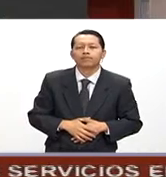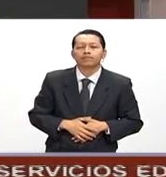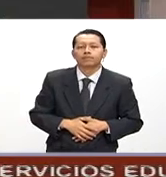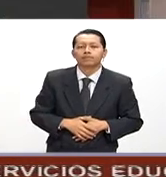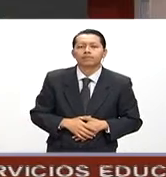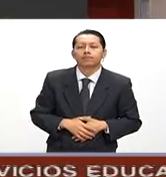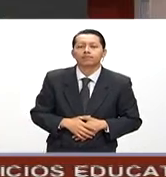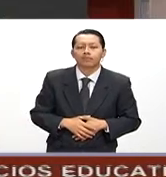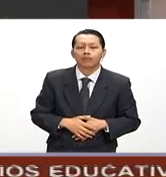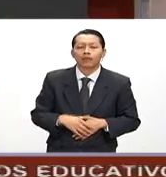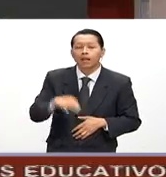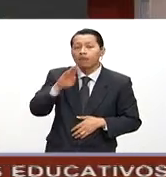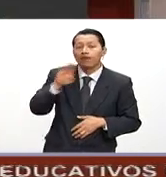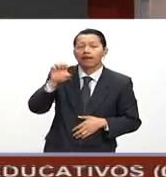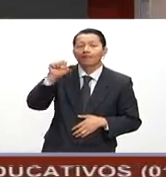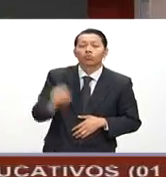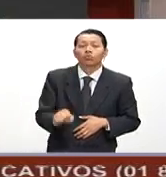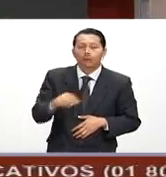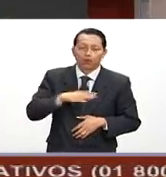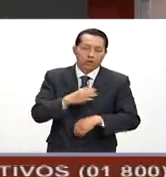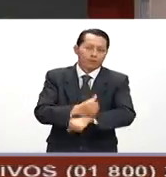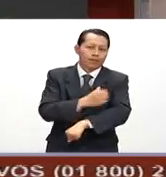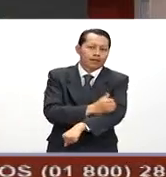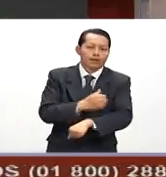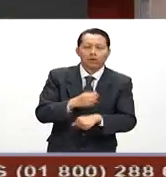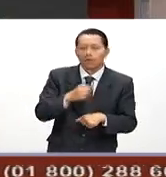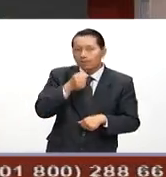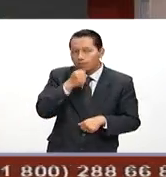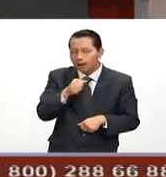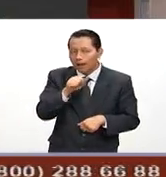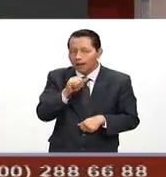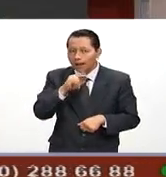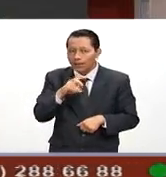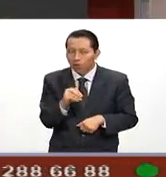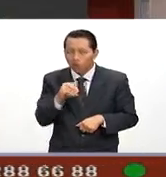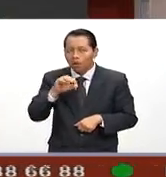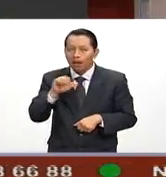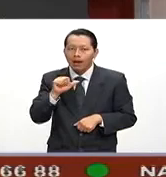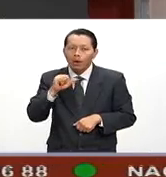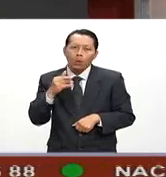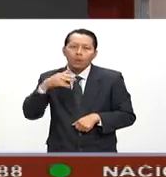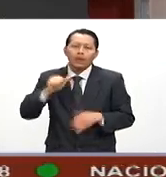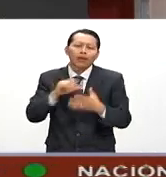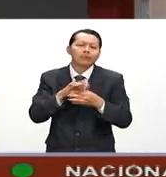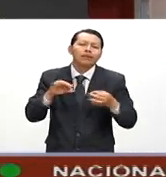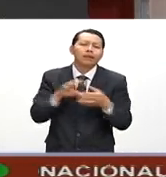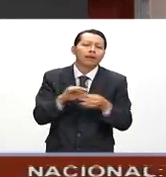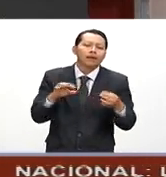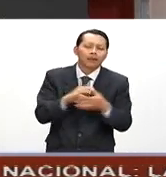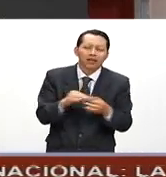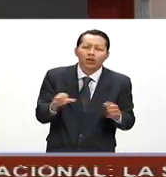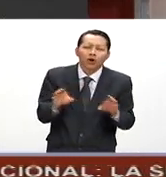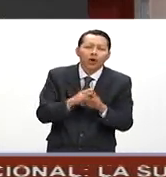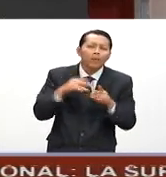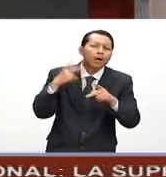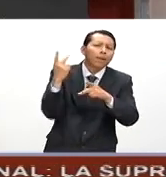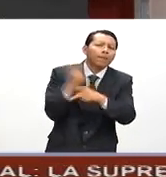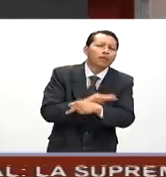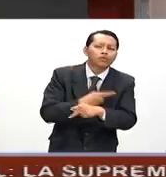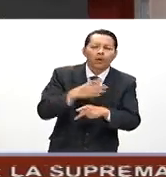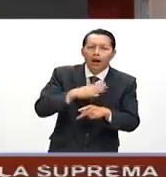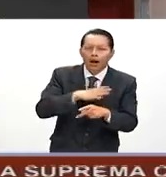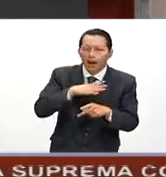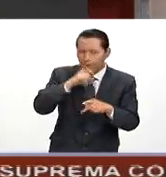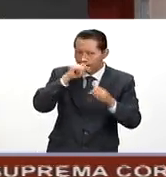Y desde Baja California Sur, nuestro compañero periodista Alejandro Acuña nos presenta parte de las afectaciones que provocó